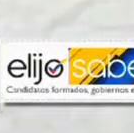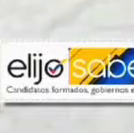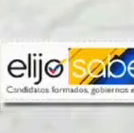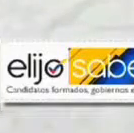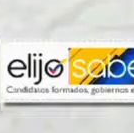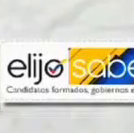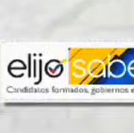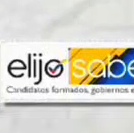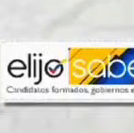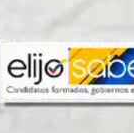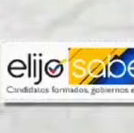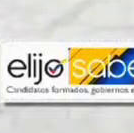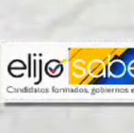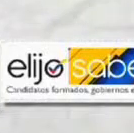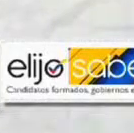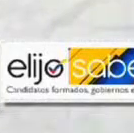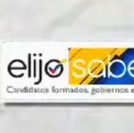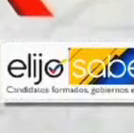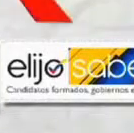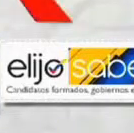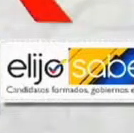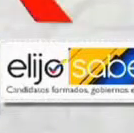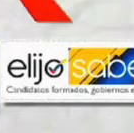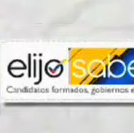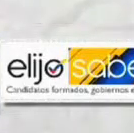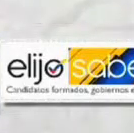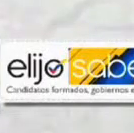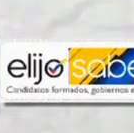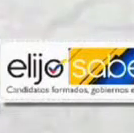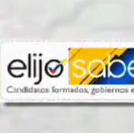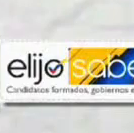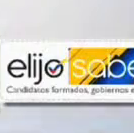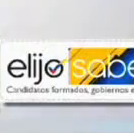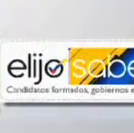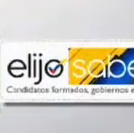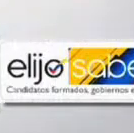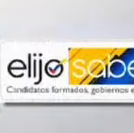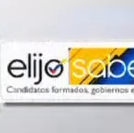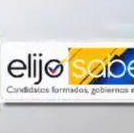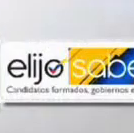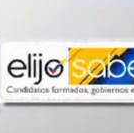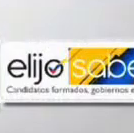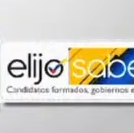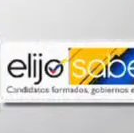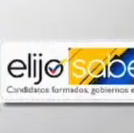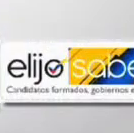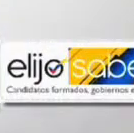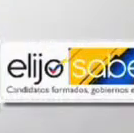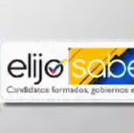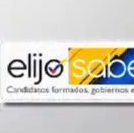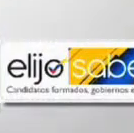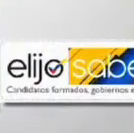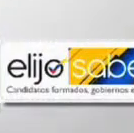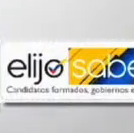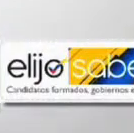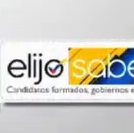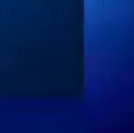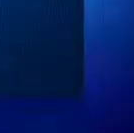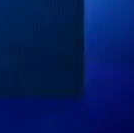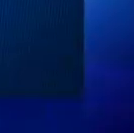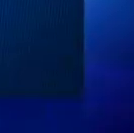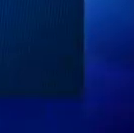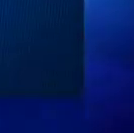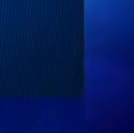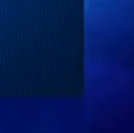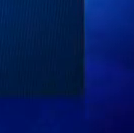seas uno de los participantes. Queremos que tú elijas Saber. Búscanos en la web. Elijo Saber. Candidatos formados, gobiernos exitosos.